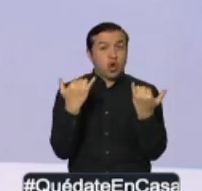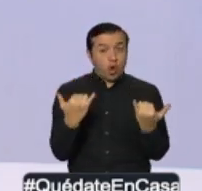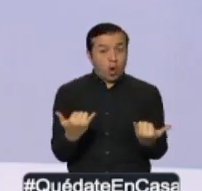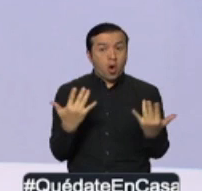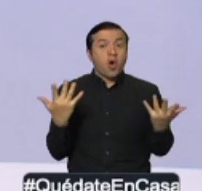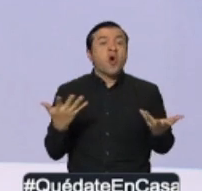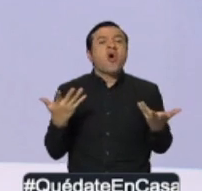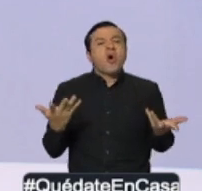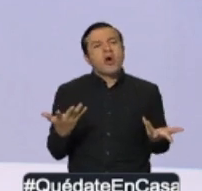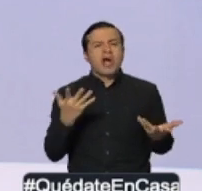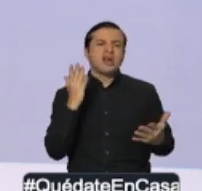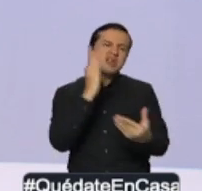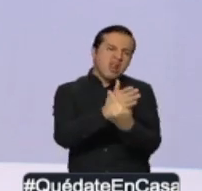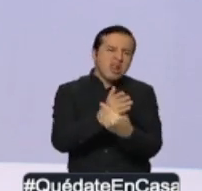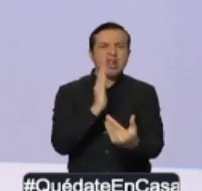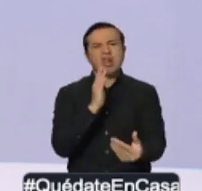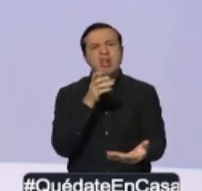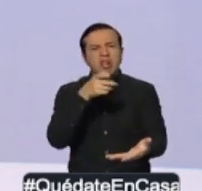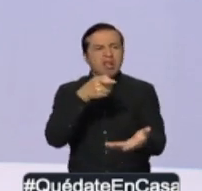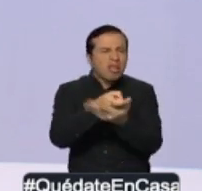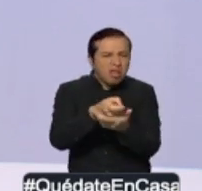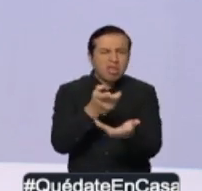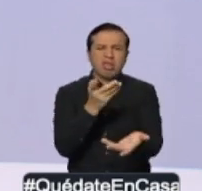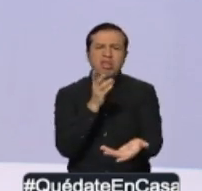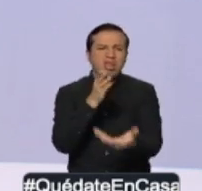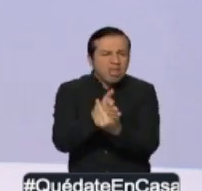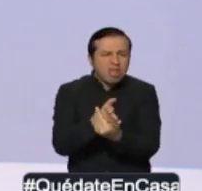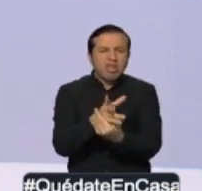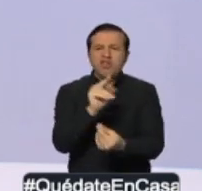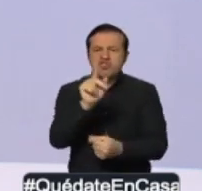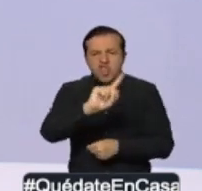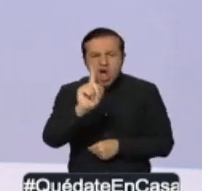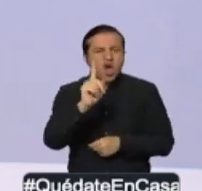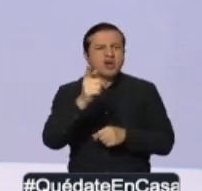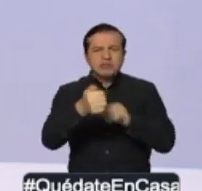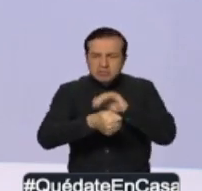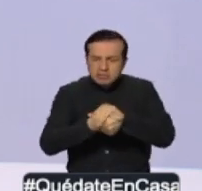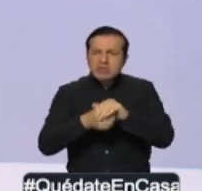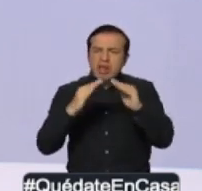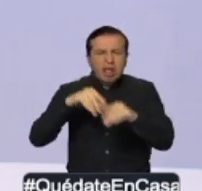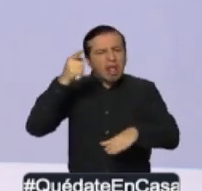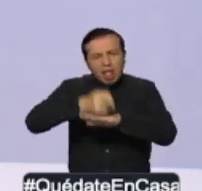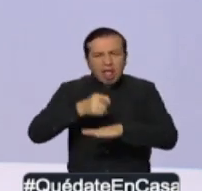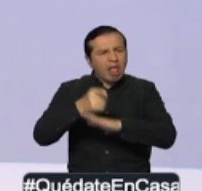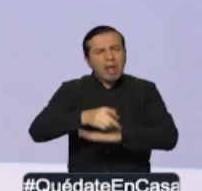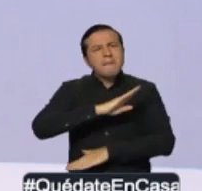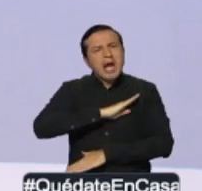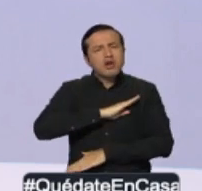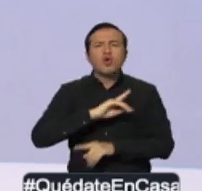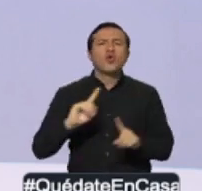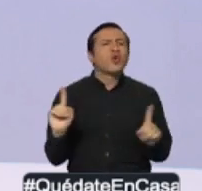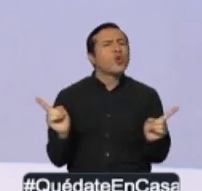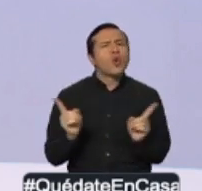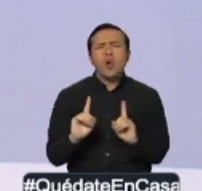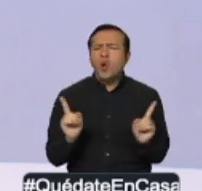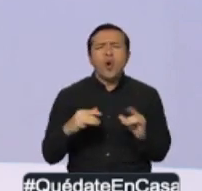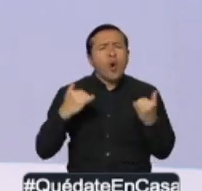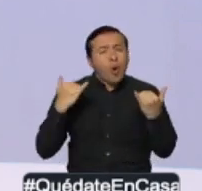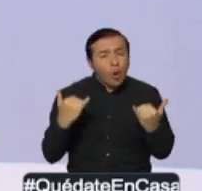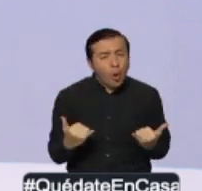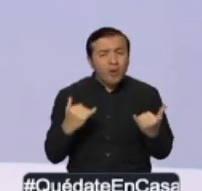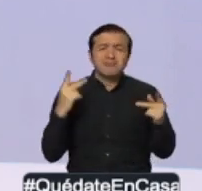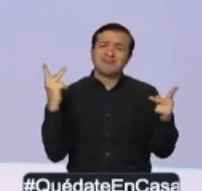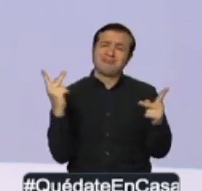molestar ni por impedir la libertad de las personas, sino porque estamos ante una